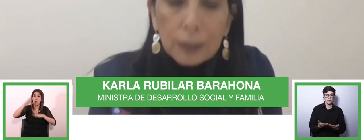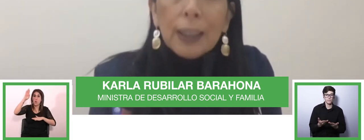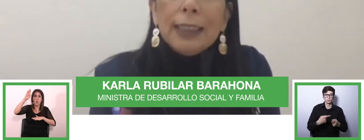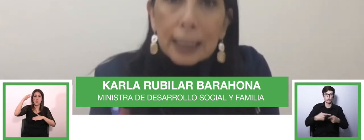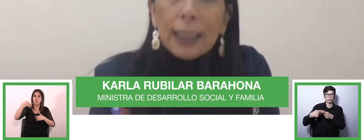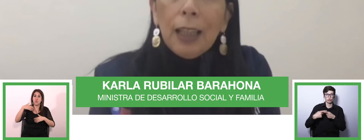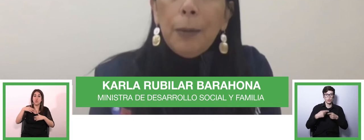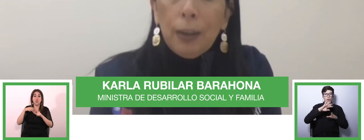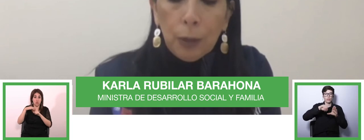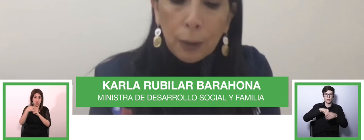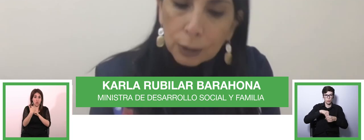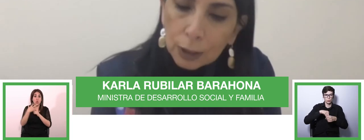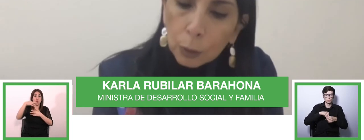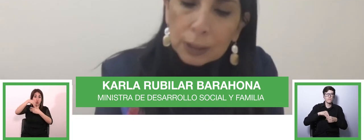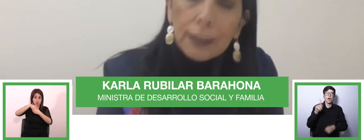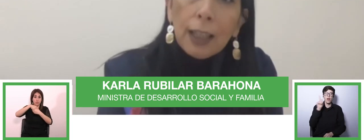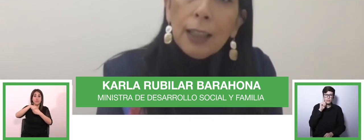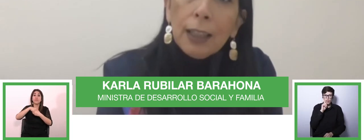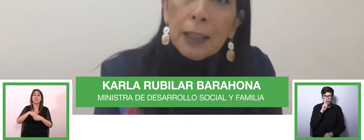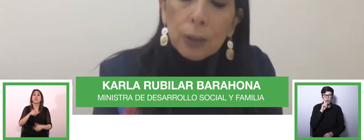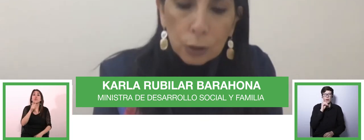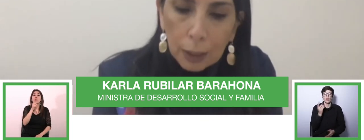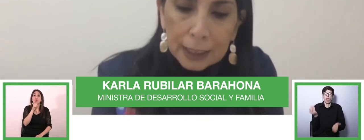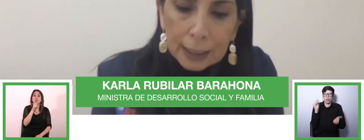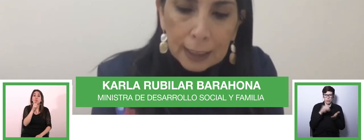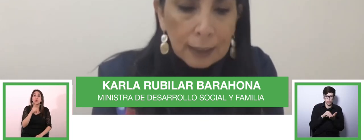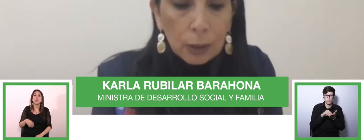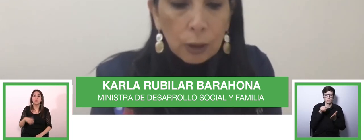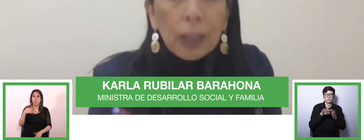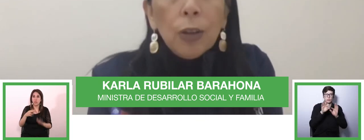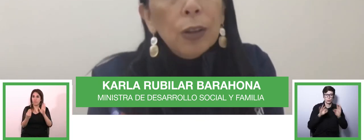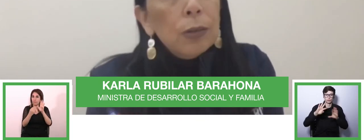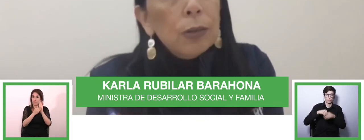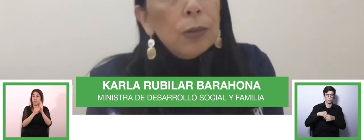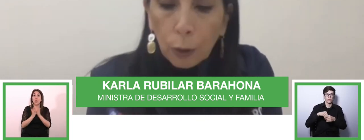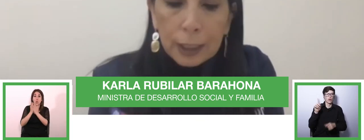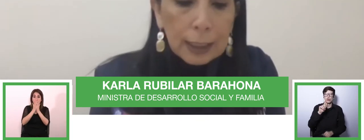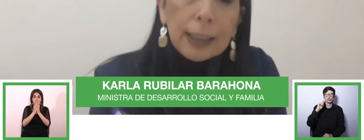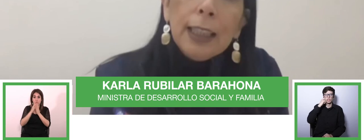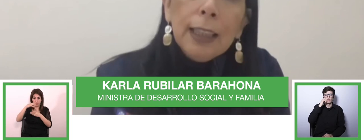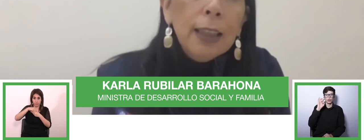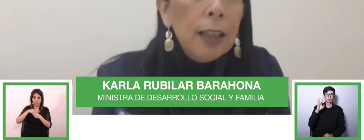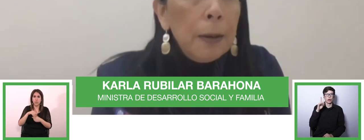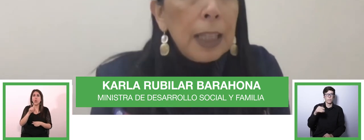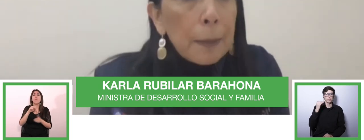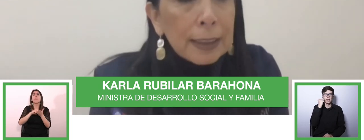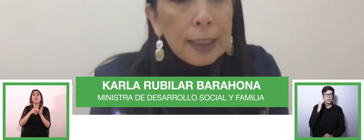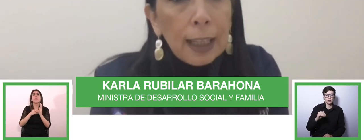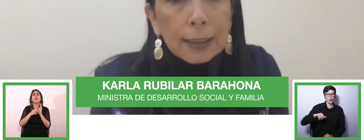son inclusivas que tienen además una educación inclusiva no solamente tiene que ver con niños o jóvenes que tienen